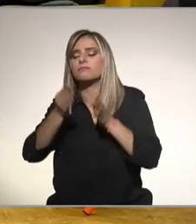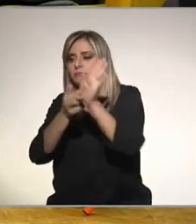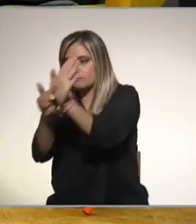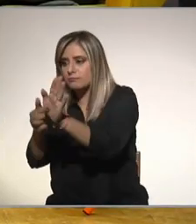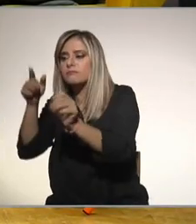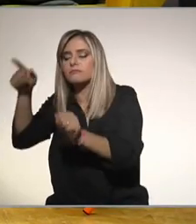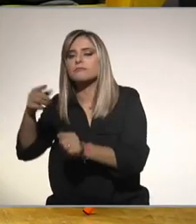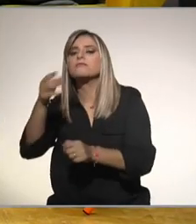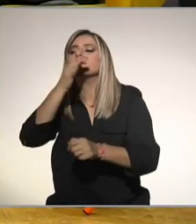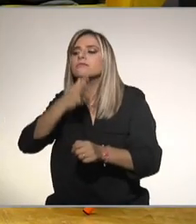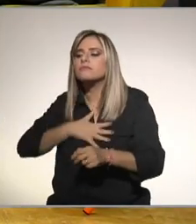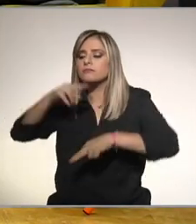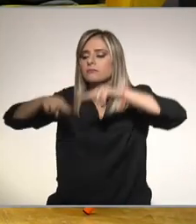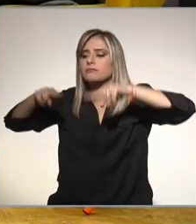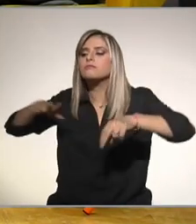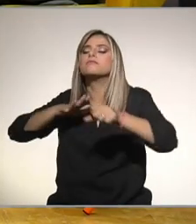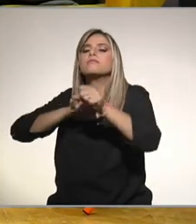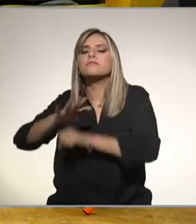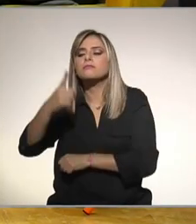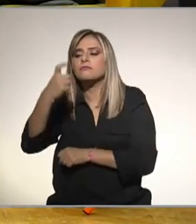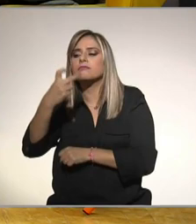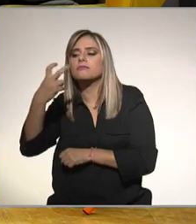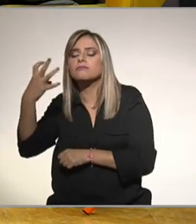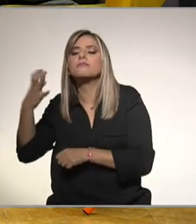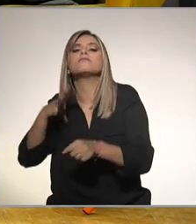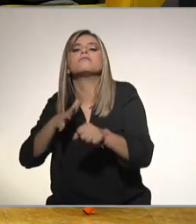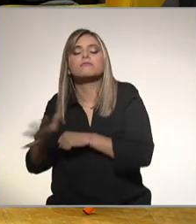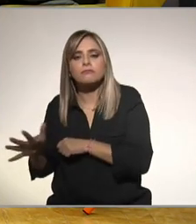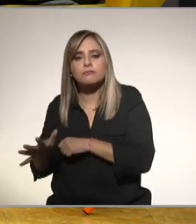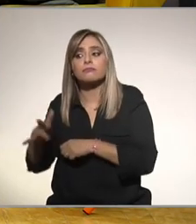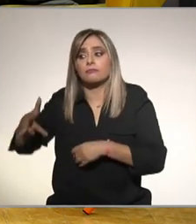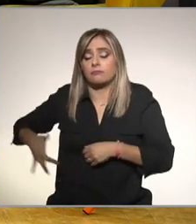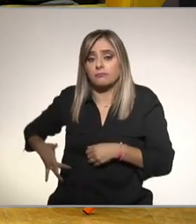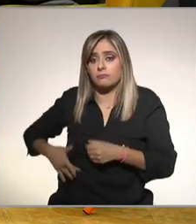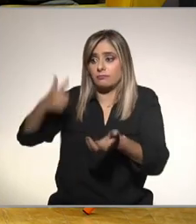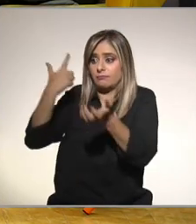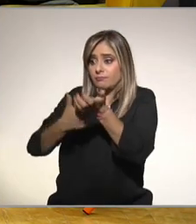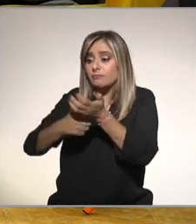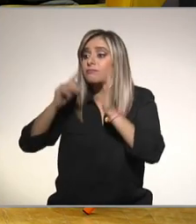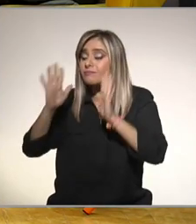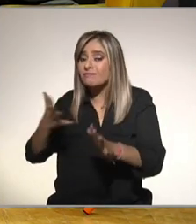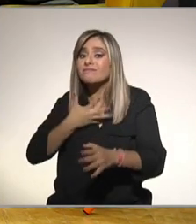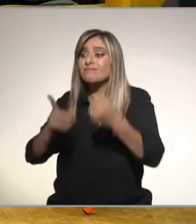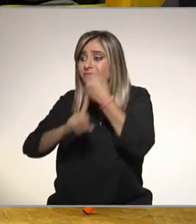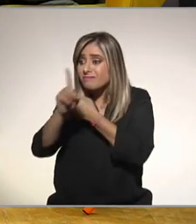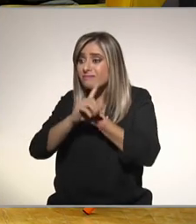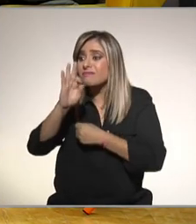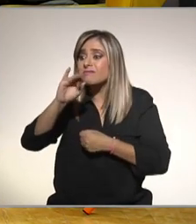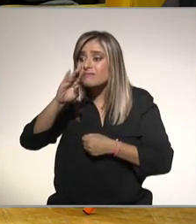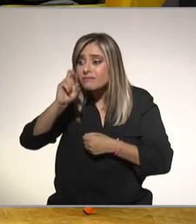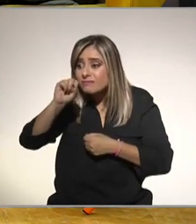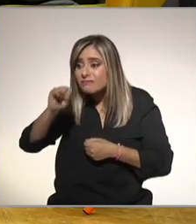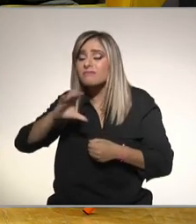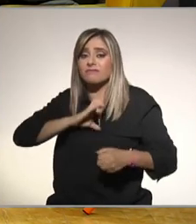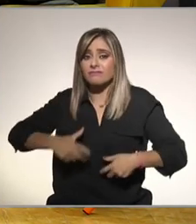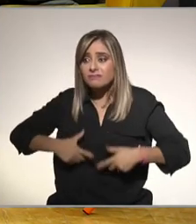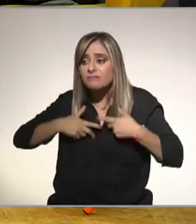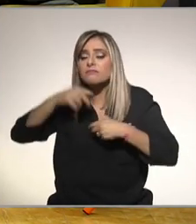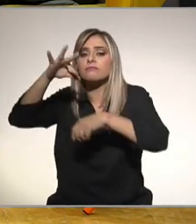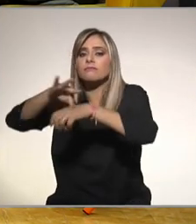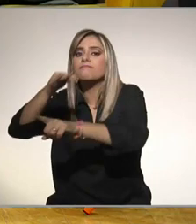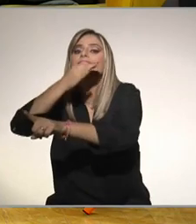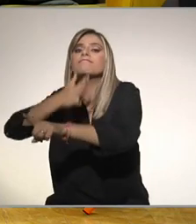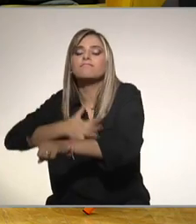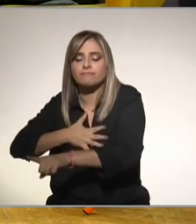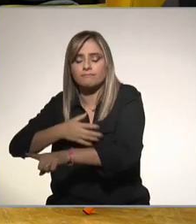y sobre todo si este hígado graso ya generó problema dentro de tu hígado con la presencia de fibrosis entonces pero el ultrasonido es un